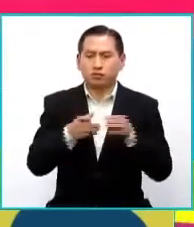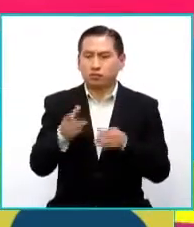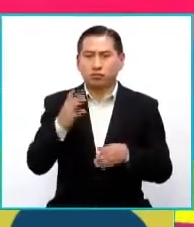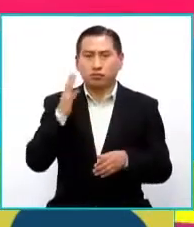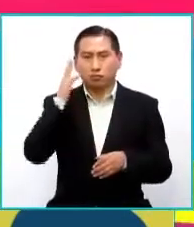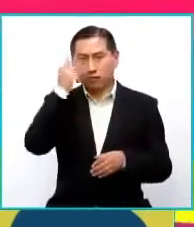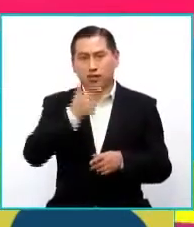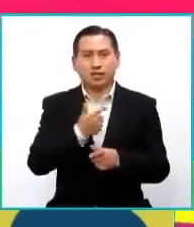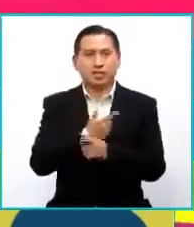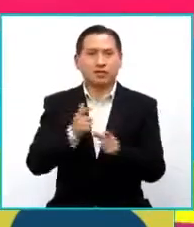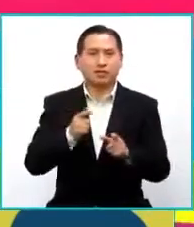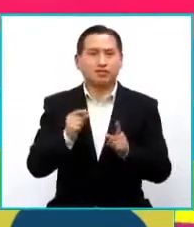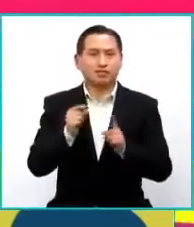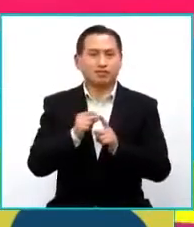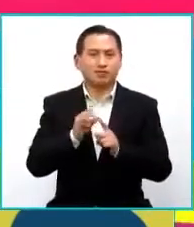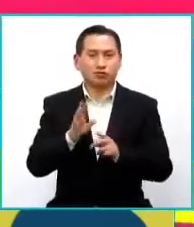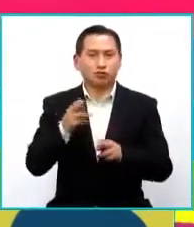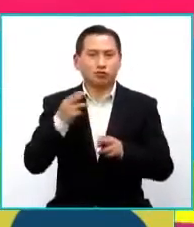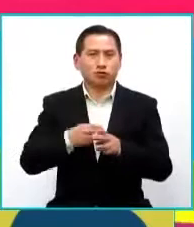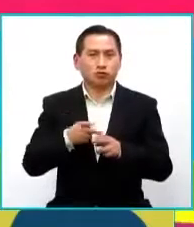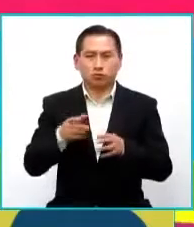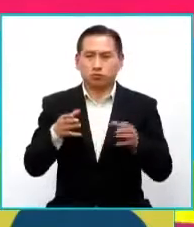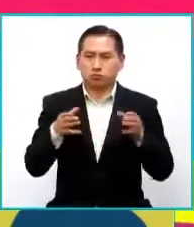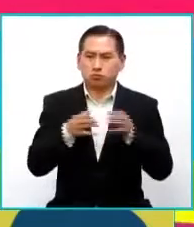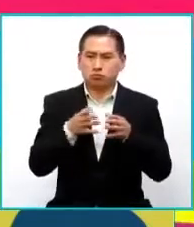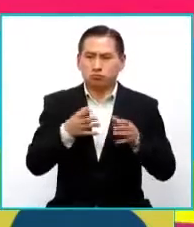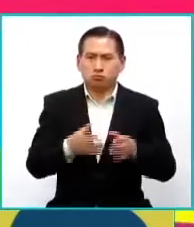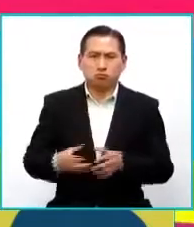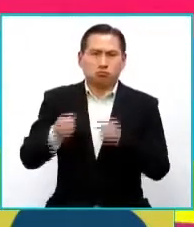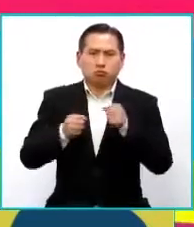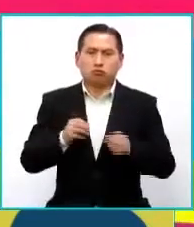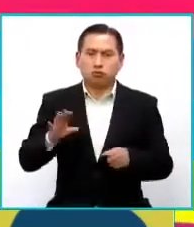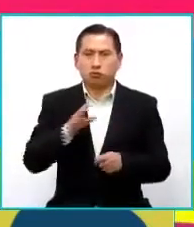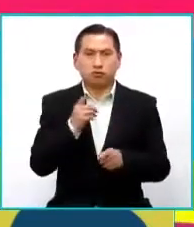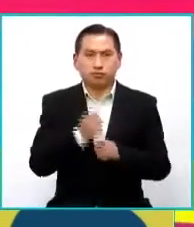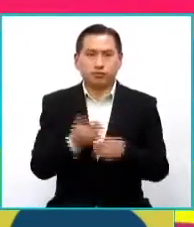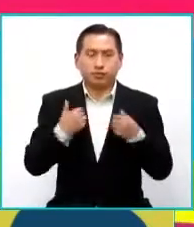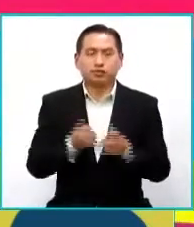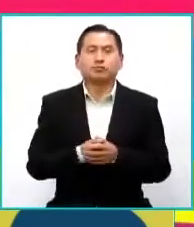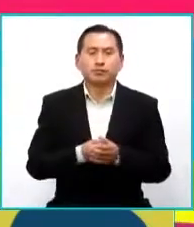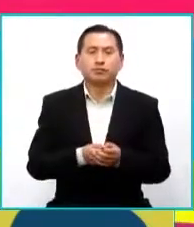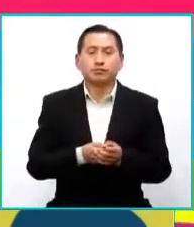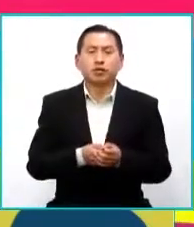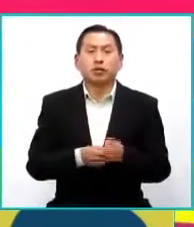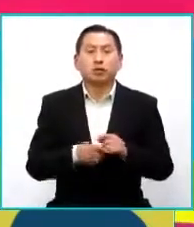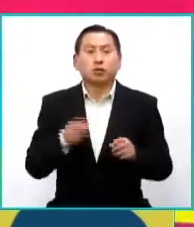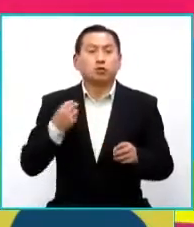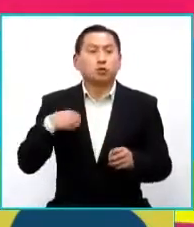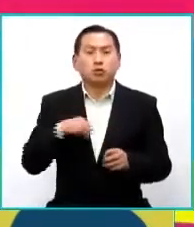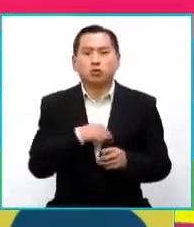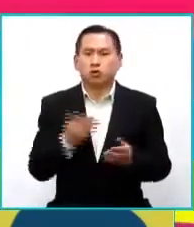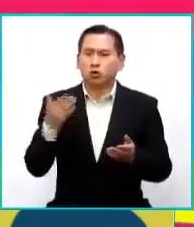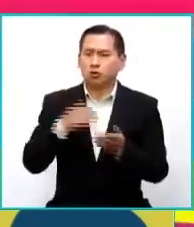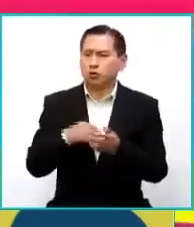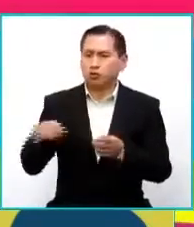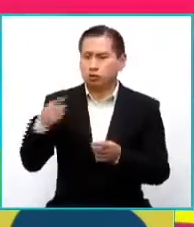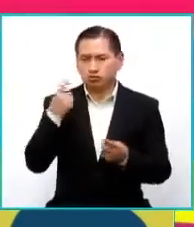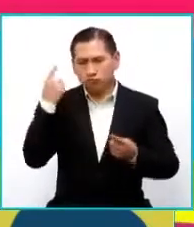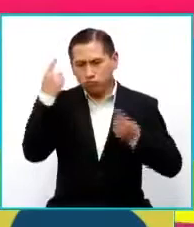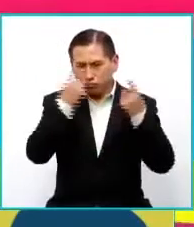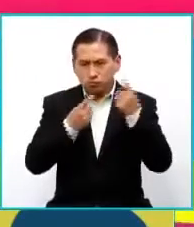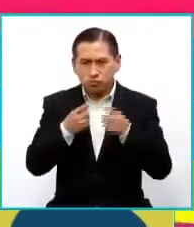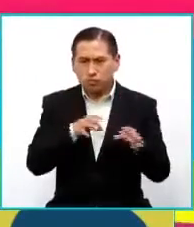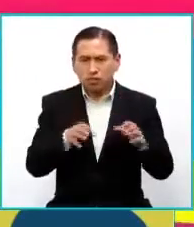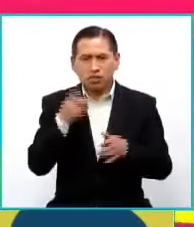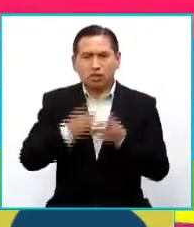Libres, ¿no? Entonces ellas son súper empoderadas y todo, ¿no? Entonces, pero nos hemos vuelto a cuestionar qué queremos hacer